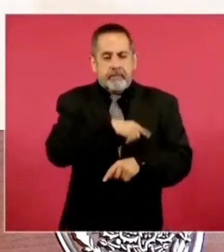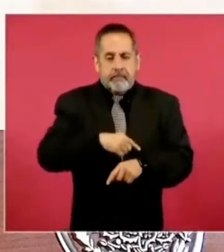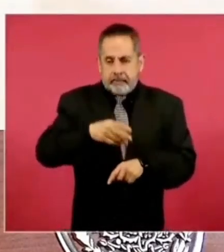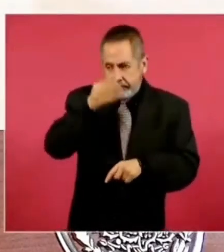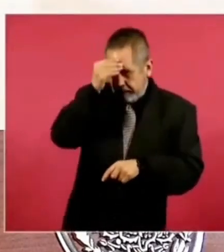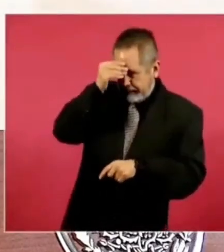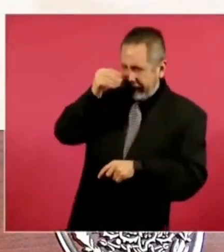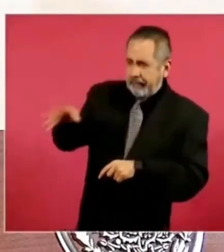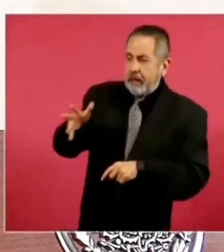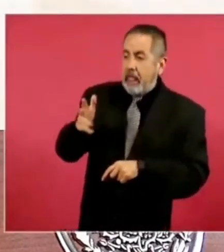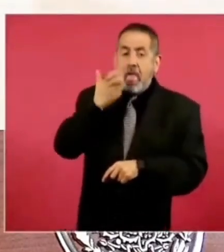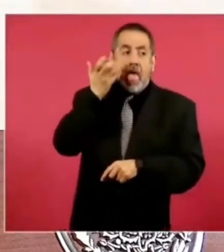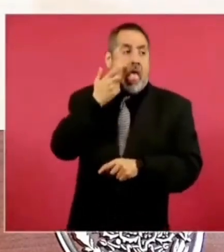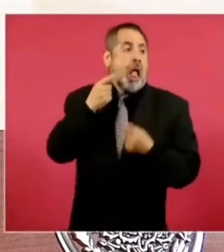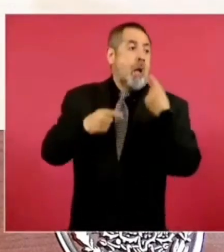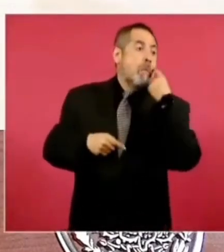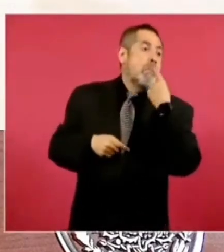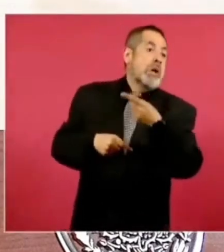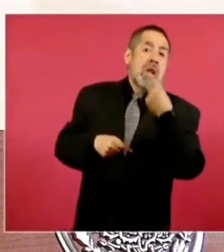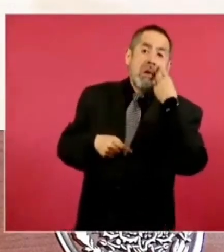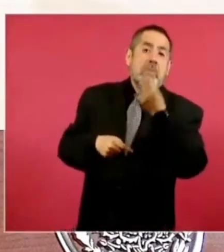propagandísticos